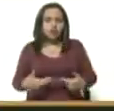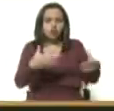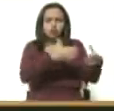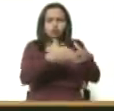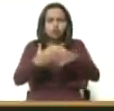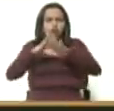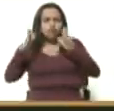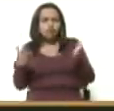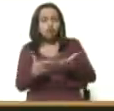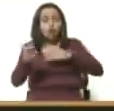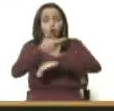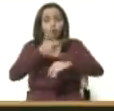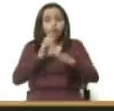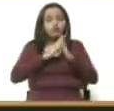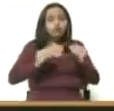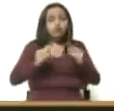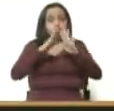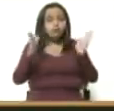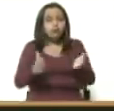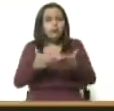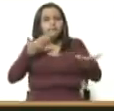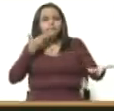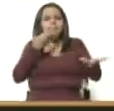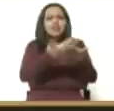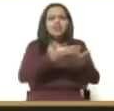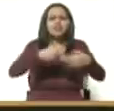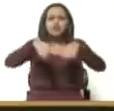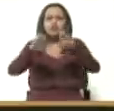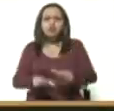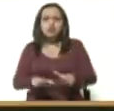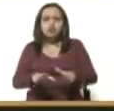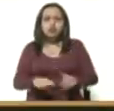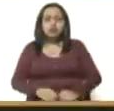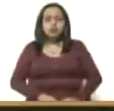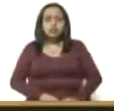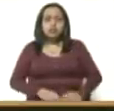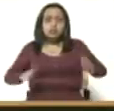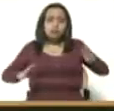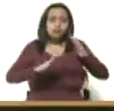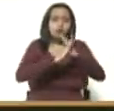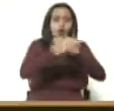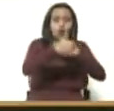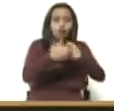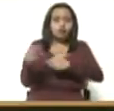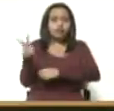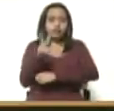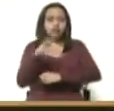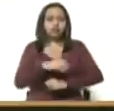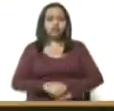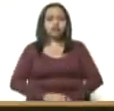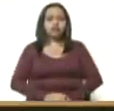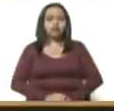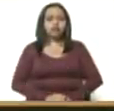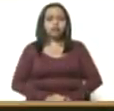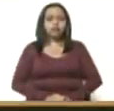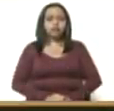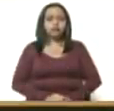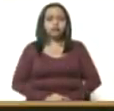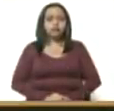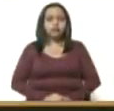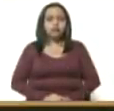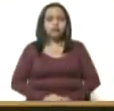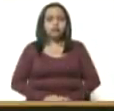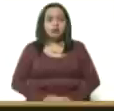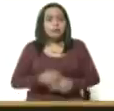mundo, de gobiernos en todo el mundo, pedir el levantamiento y la suspensión de las medidas coercitivas unilaterales, de las sanciones. Sin